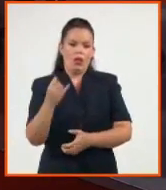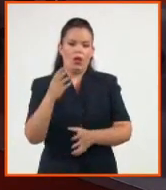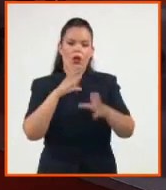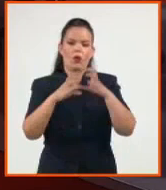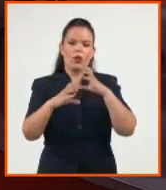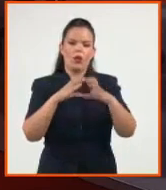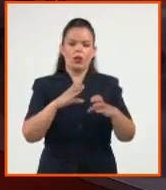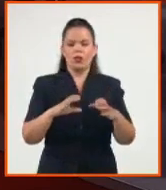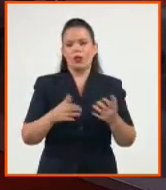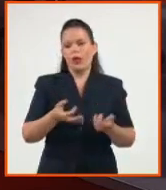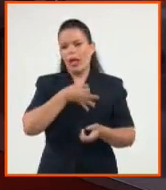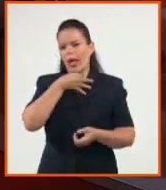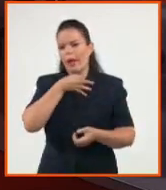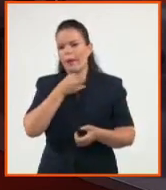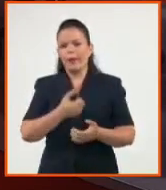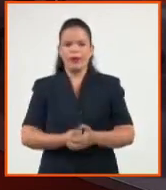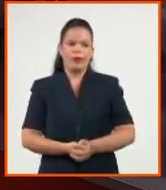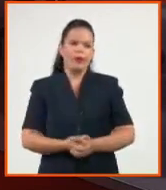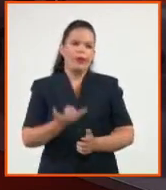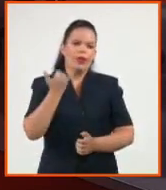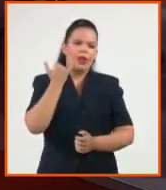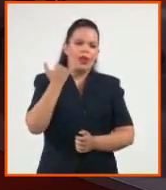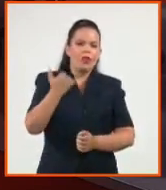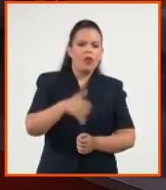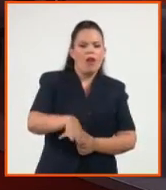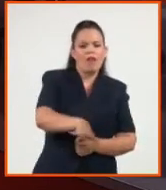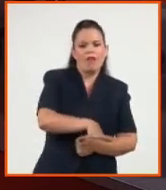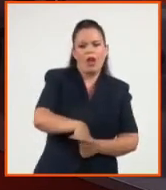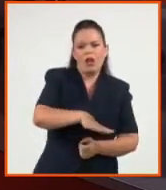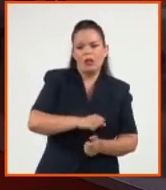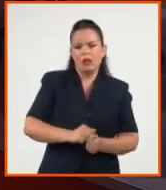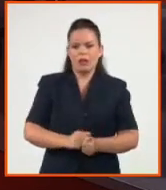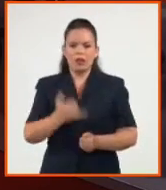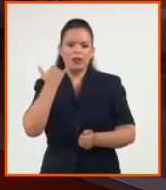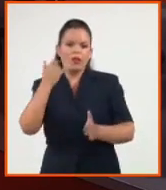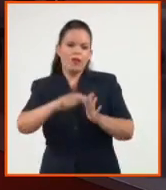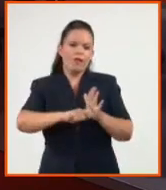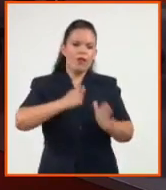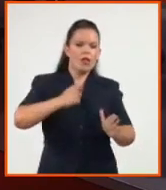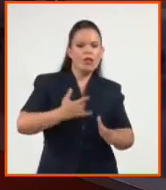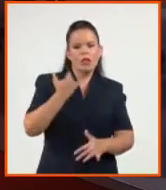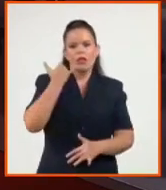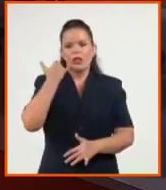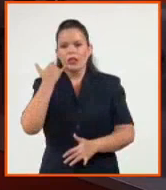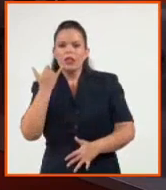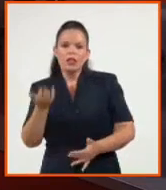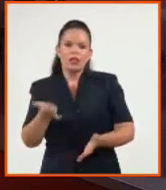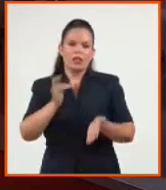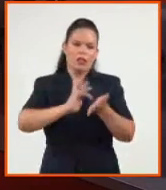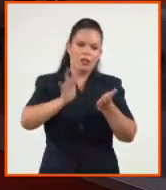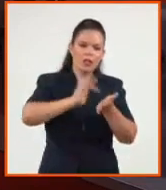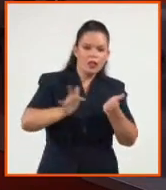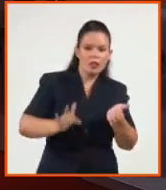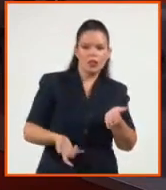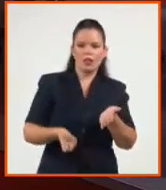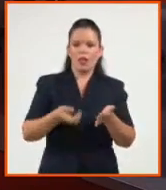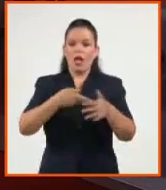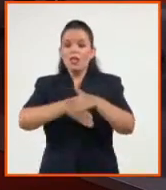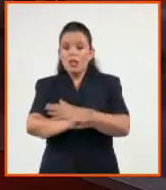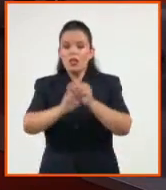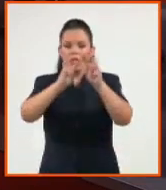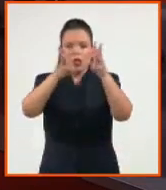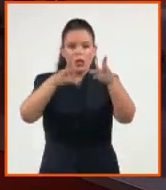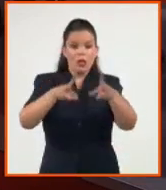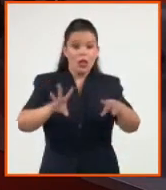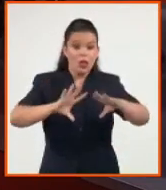asociados a la telefonía básica, la telefonía pública, la fija, la móvil, el acceso a internet, el acceso a los